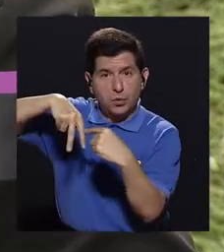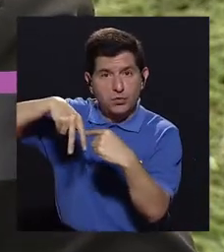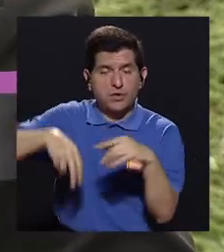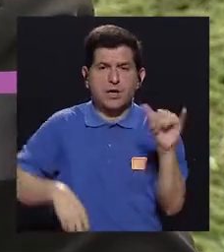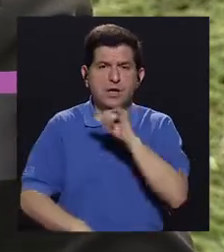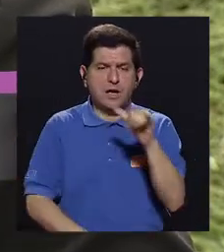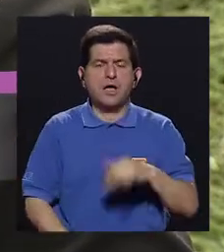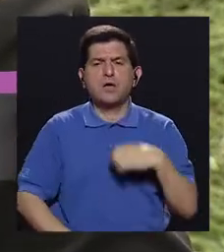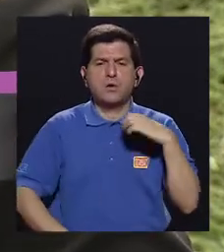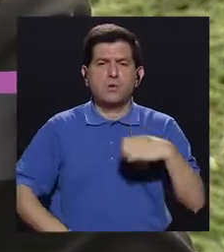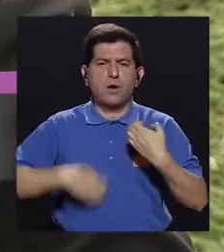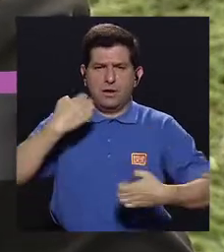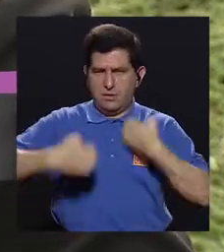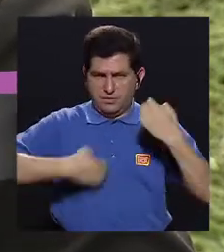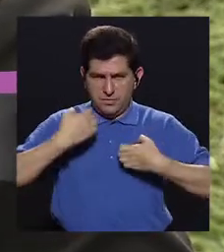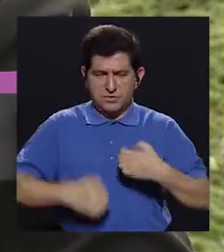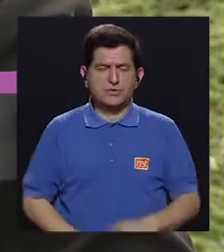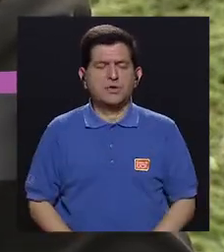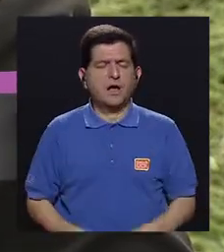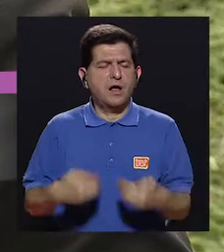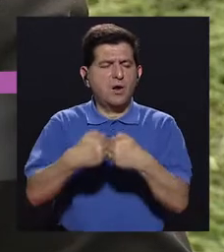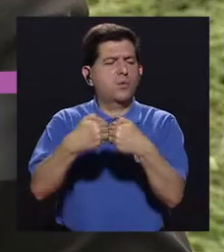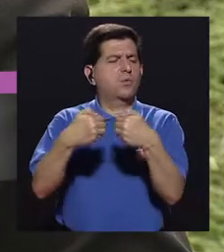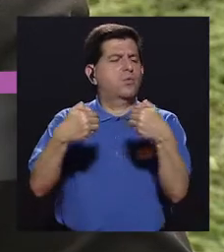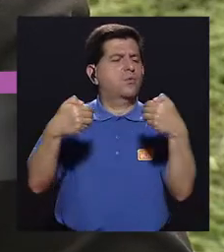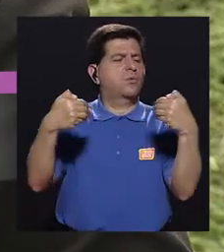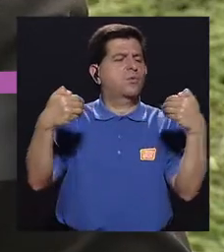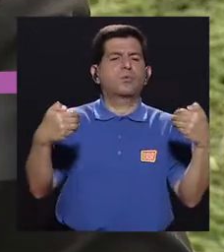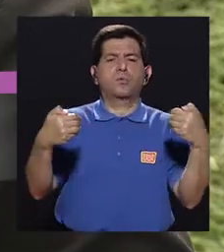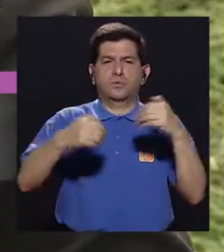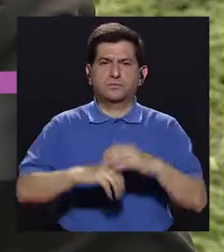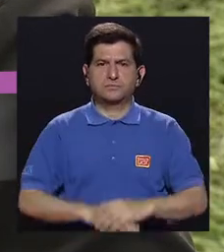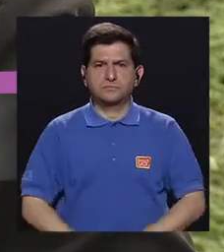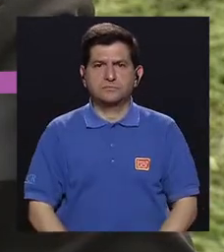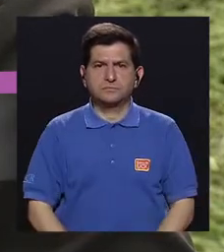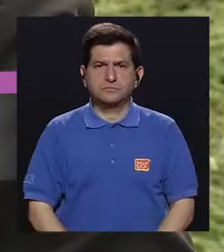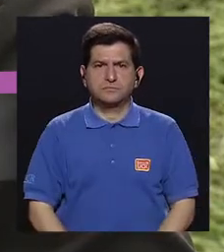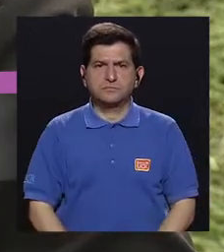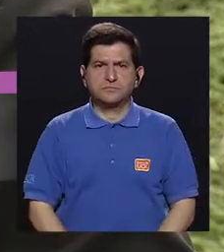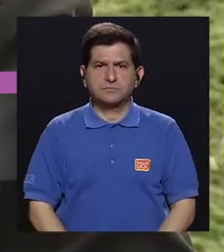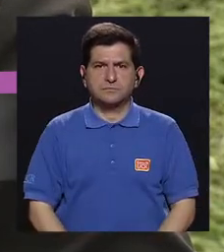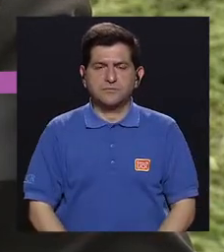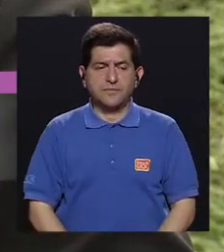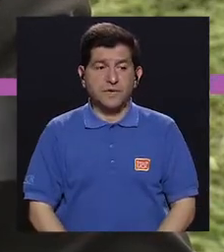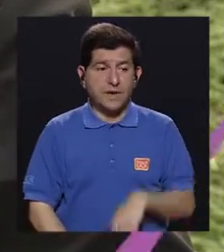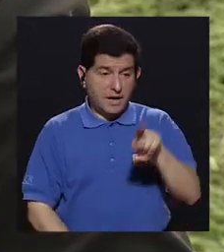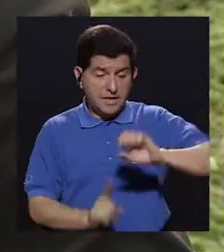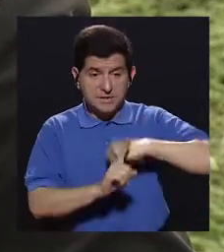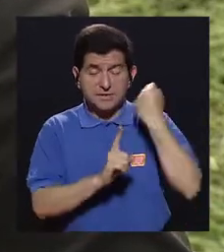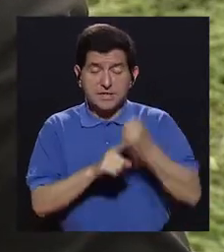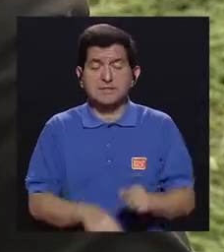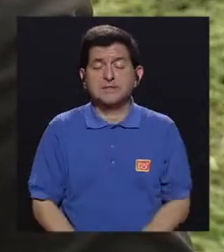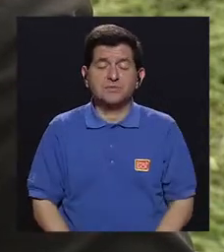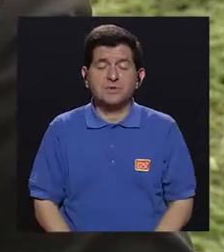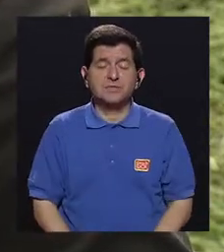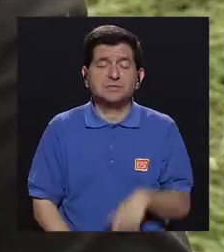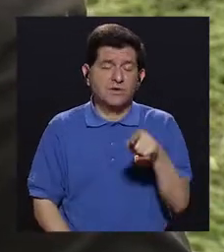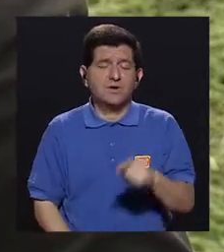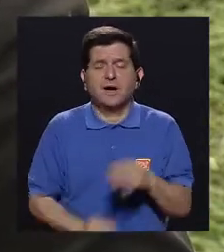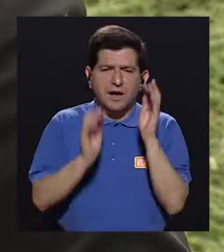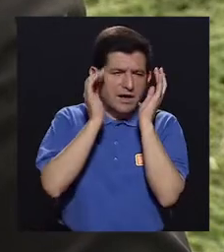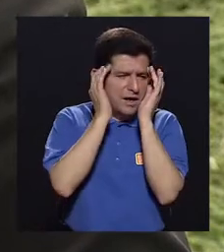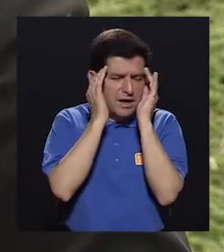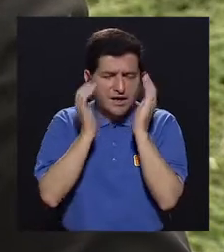también emocionales, ¿verdad? El aislamiento social que les provoca ansiedad, baja